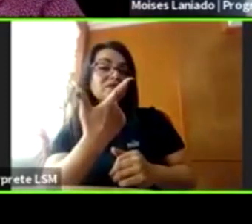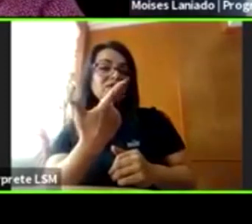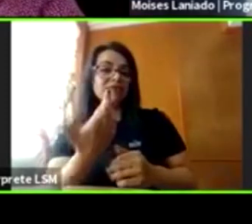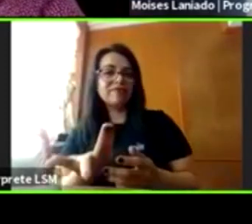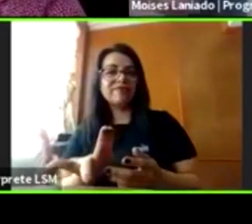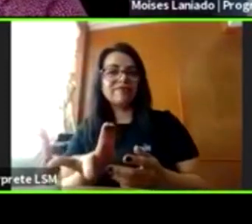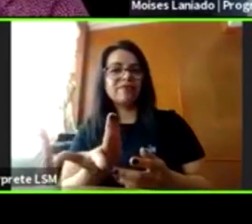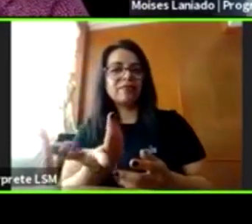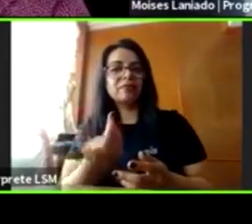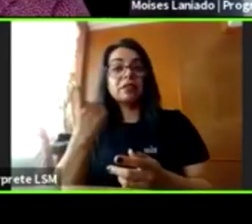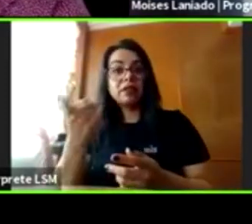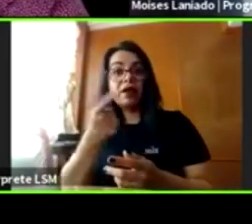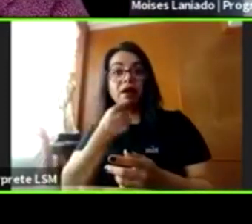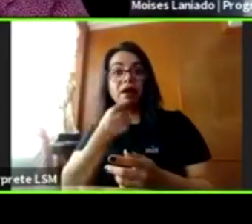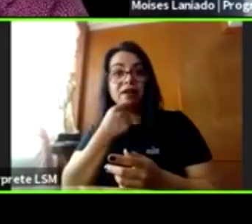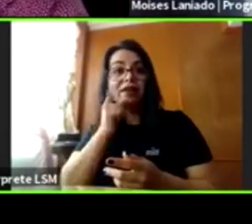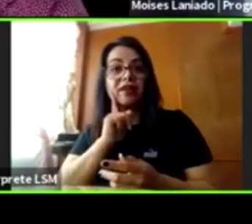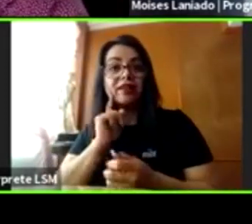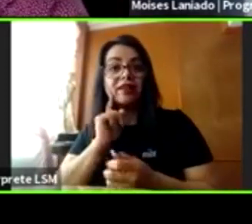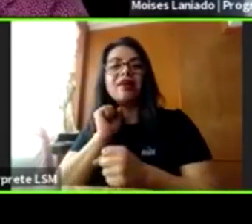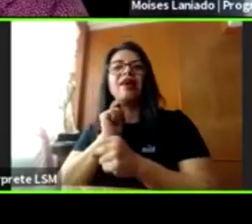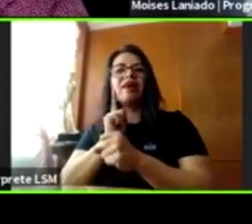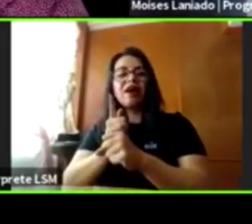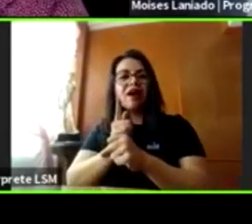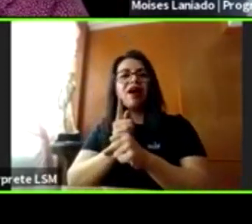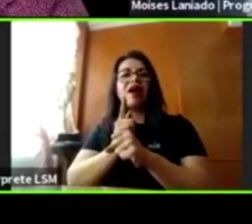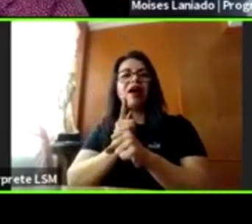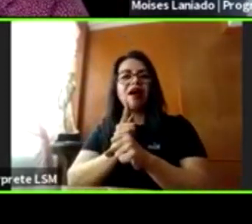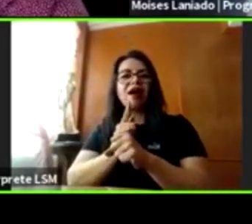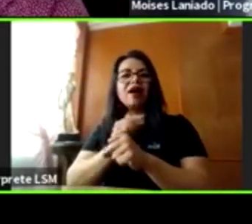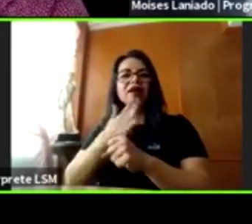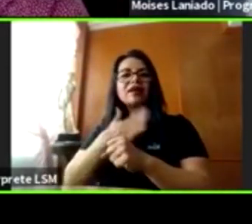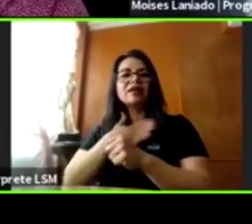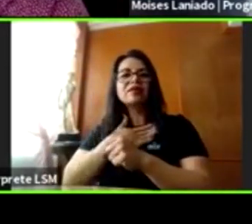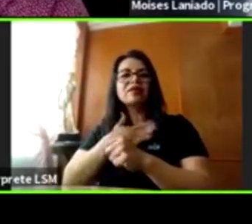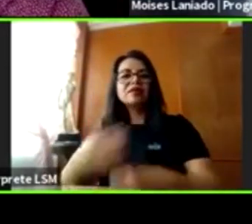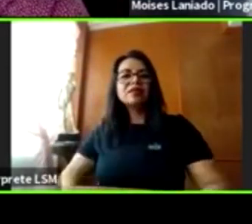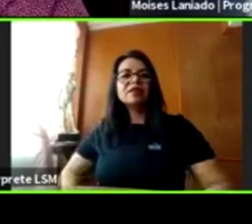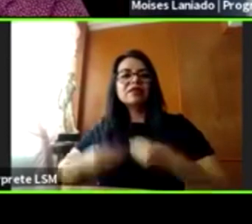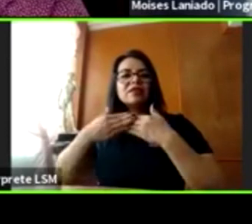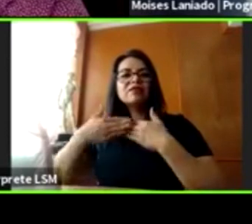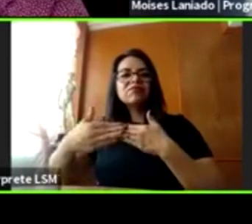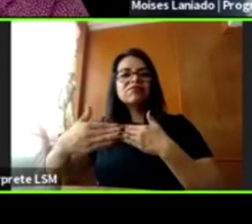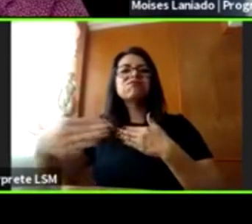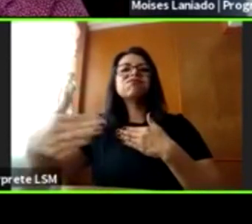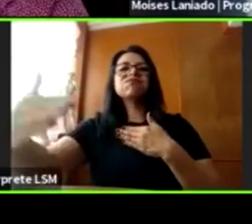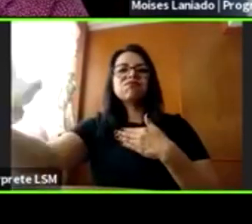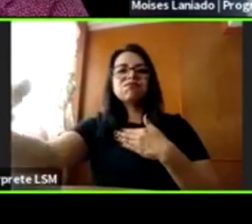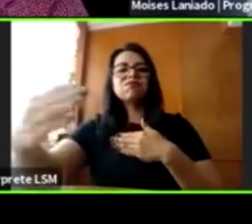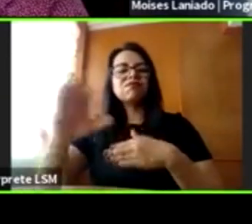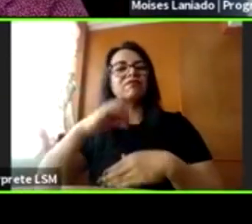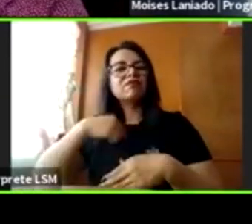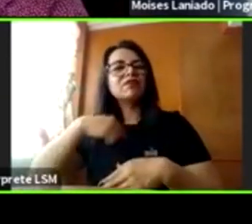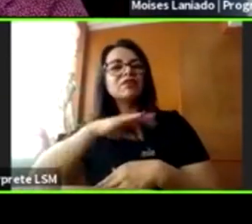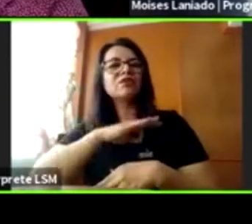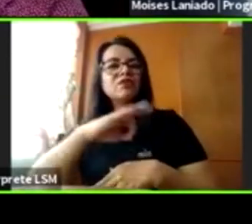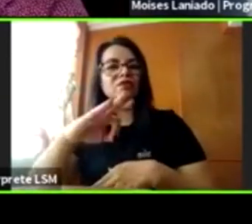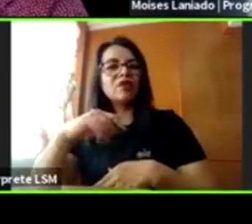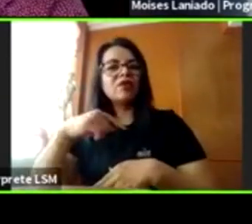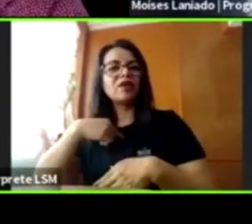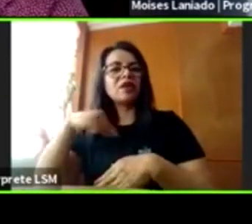de ahí que durante su vida entera van a poder obtener algunos privilegios o favores o cosas así por su actitud